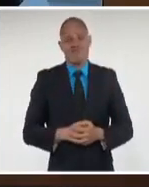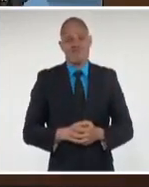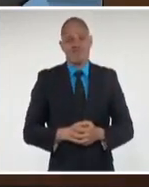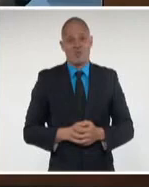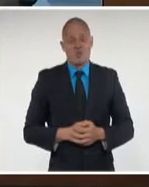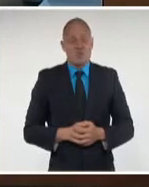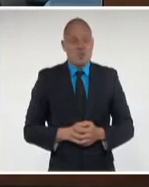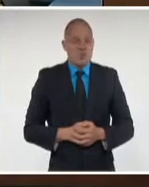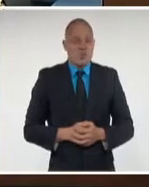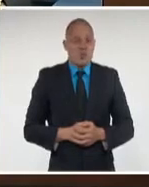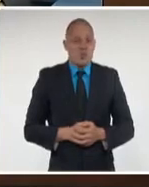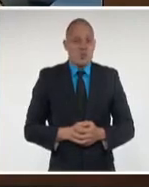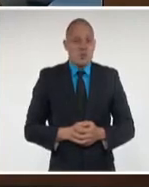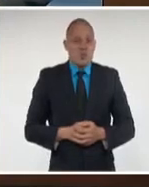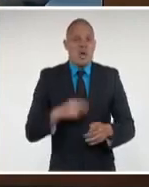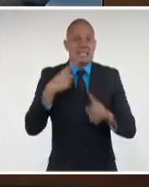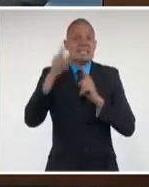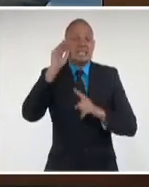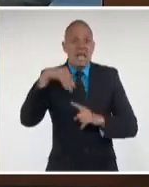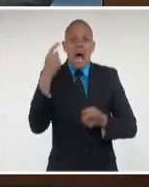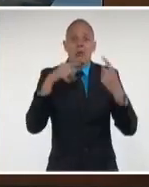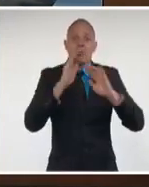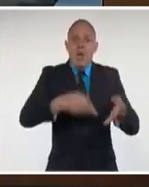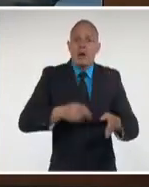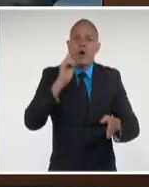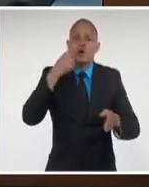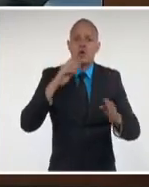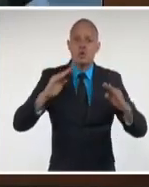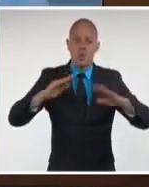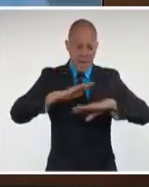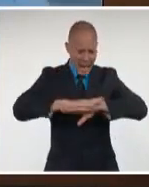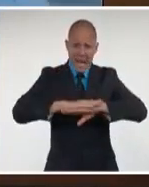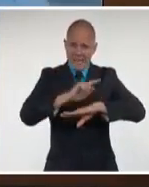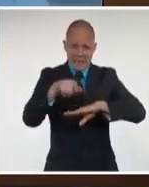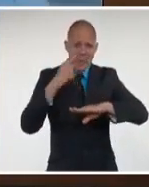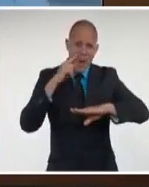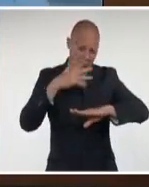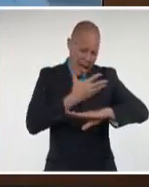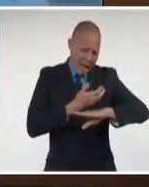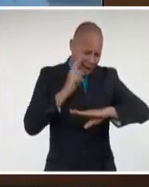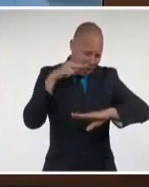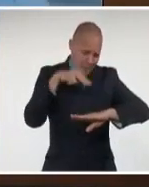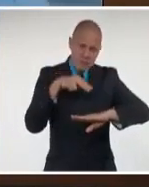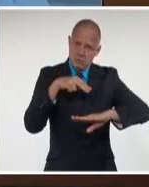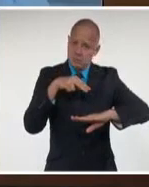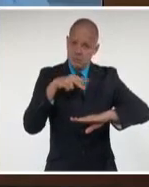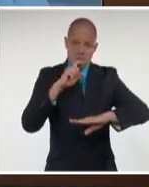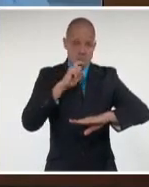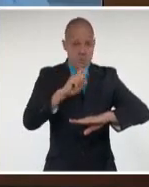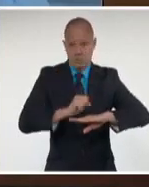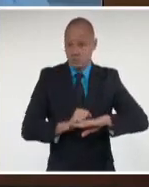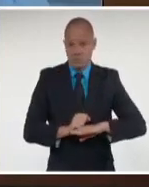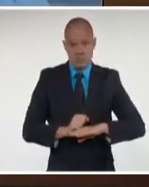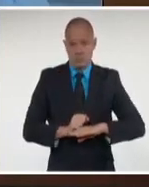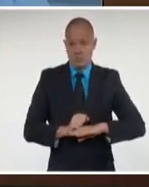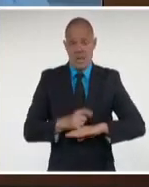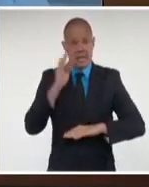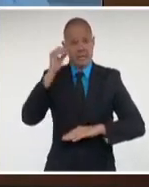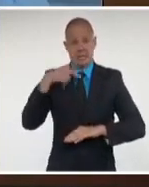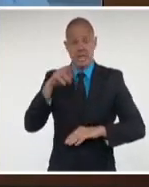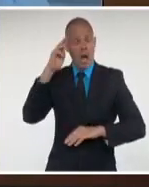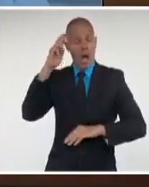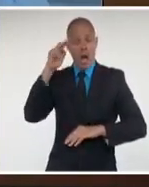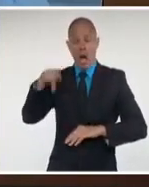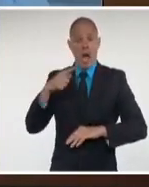la casa hacia el hospital, pero jamás regresó. Y siempre queda la sensación de que todo pudo ser diferente, muy